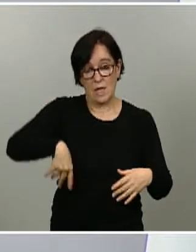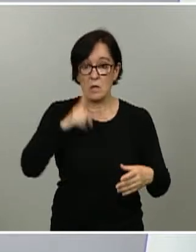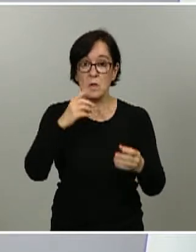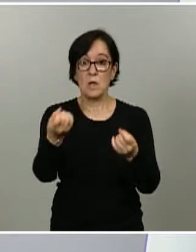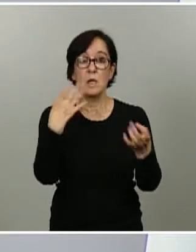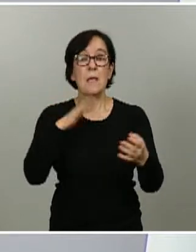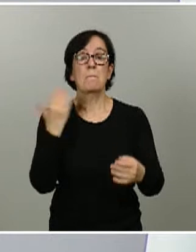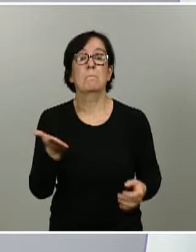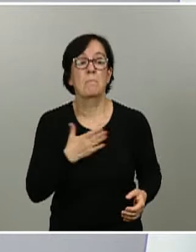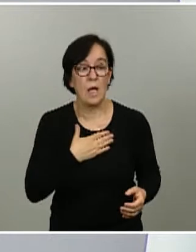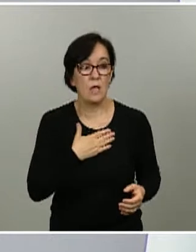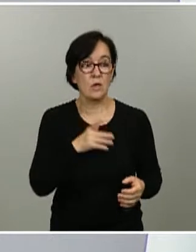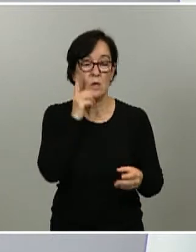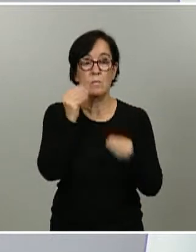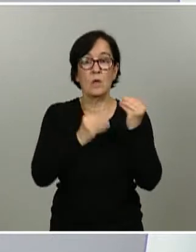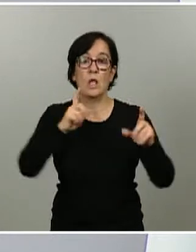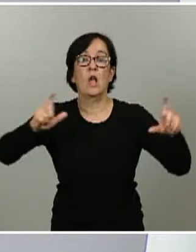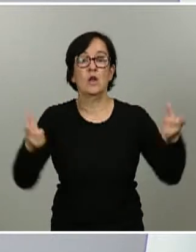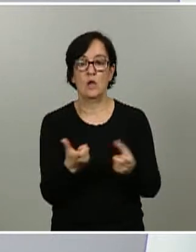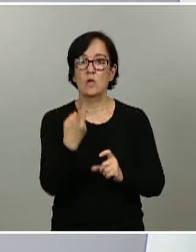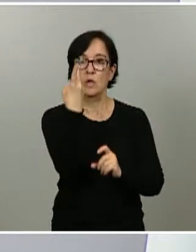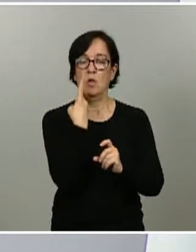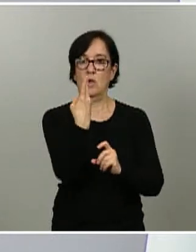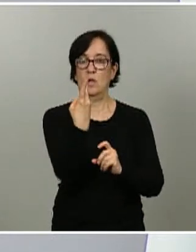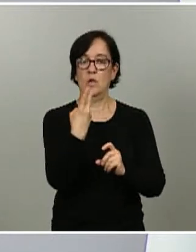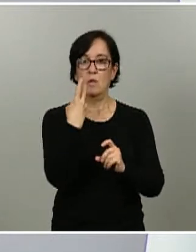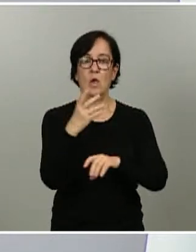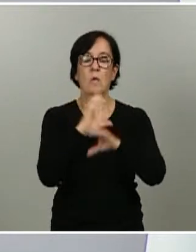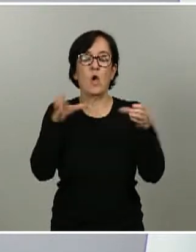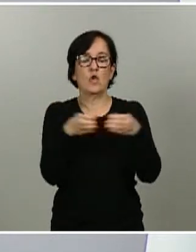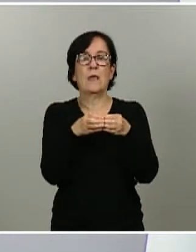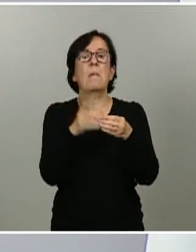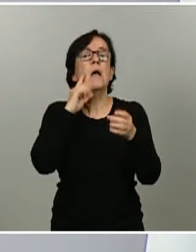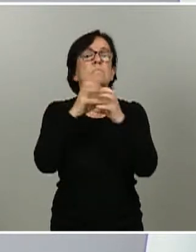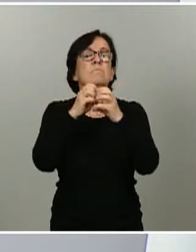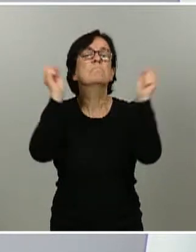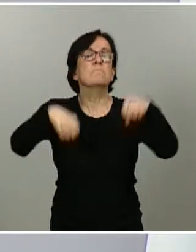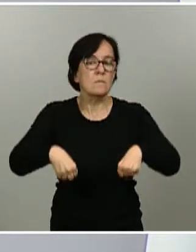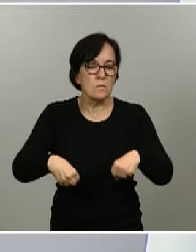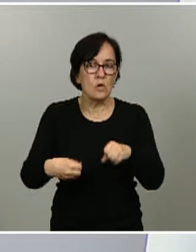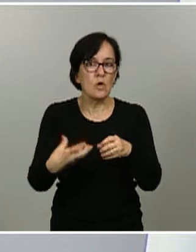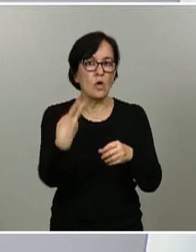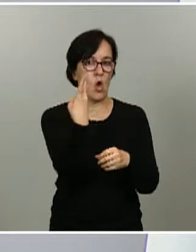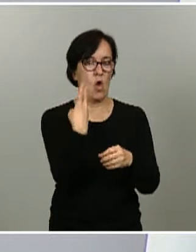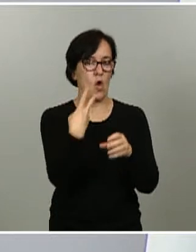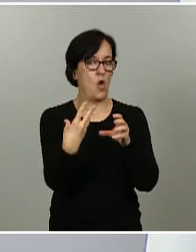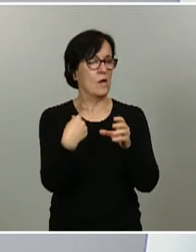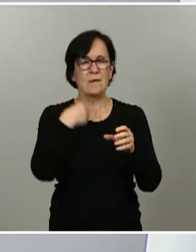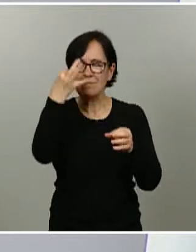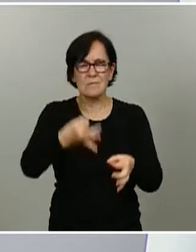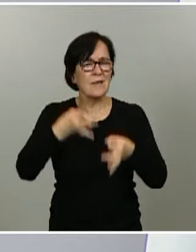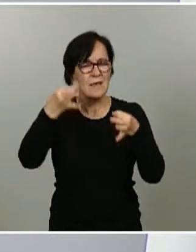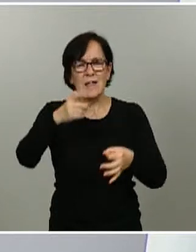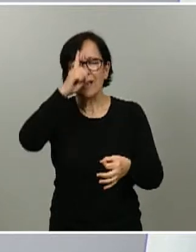nos hemos emplazado a una reunión bilateral con la consellera y su equipo para tomar la decisión conjuntamente. Quiero recordarles que estamos en una